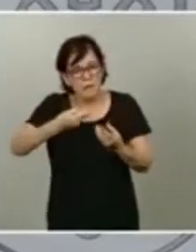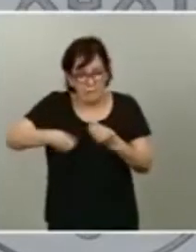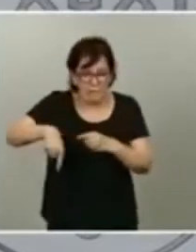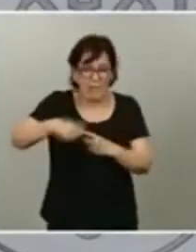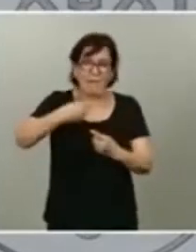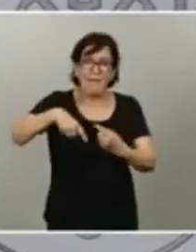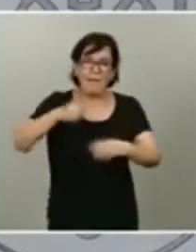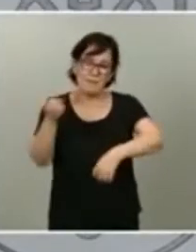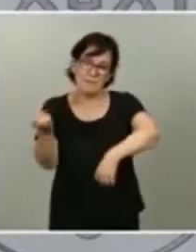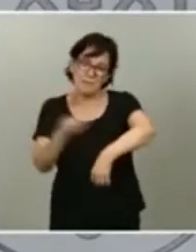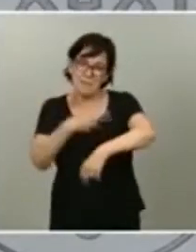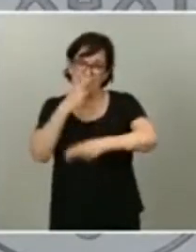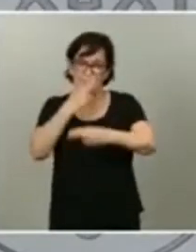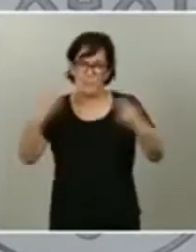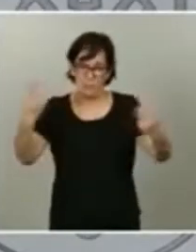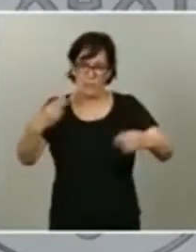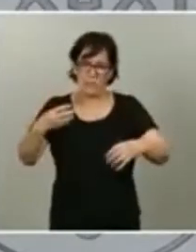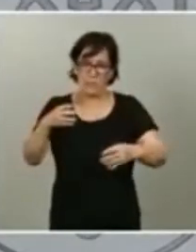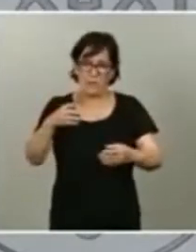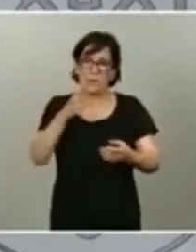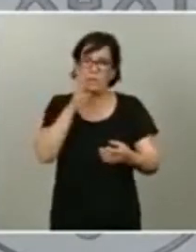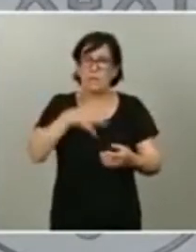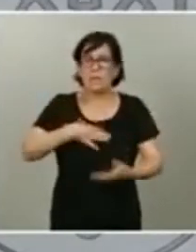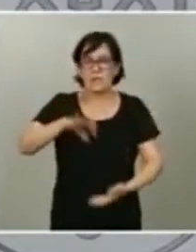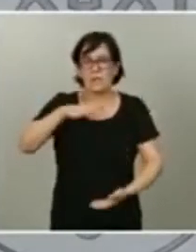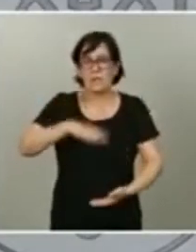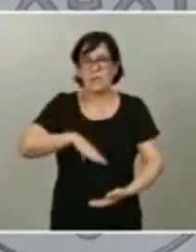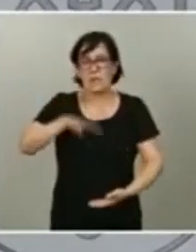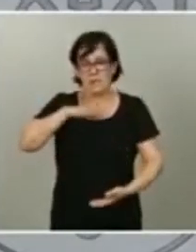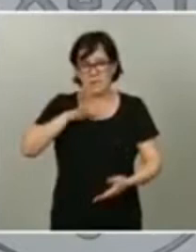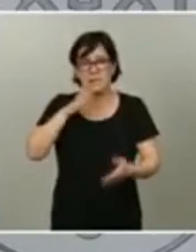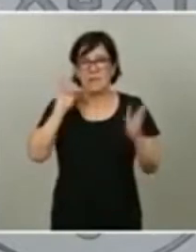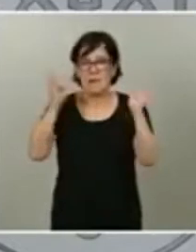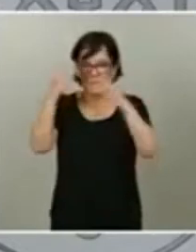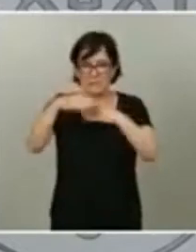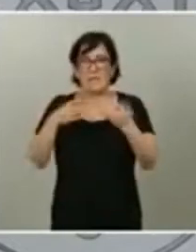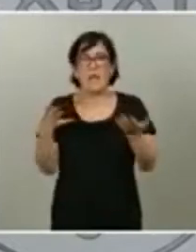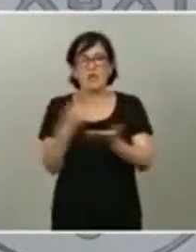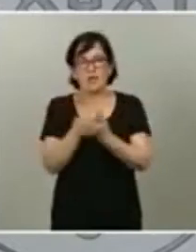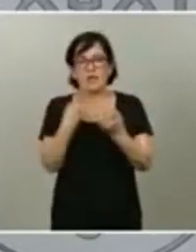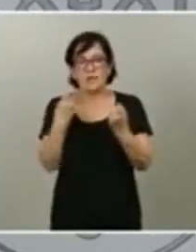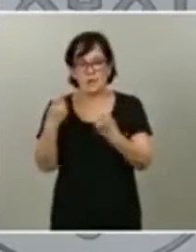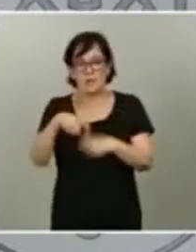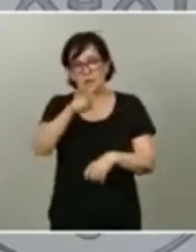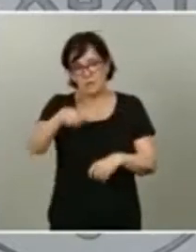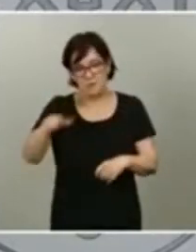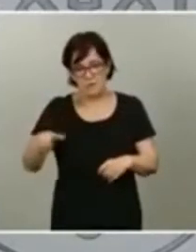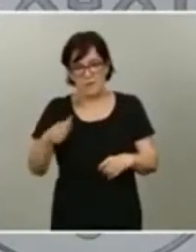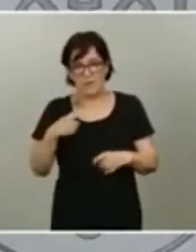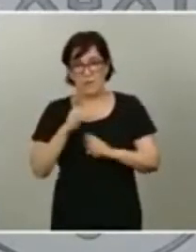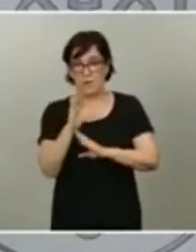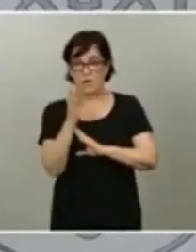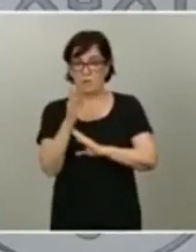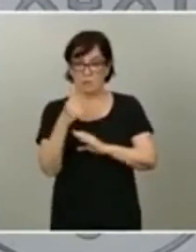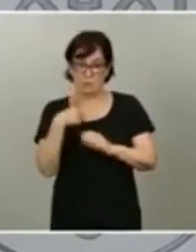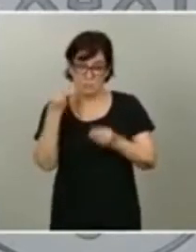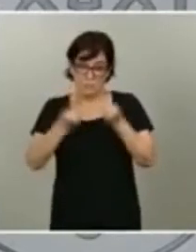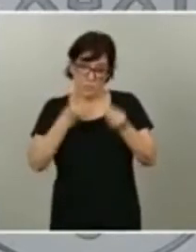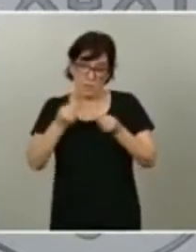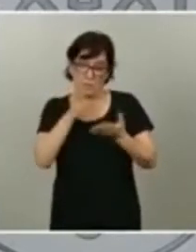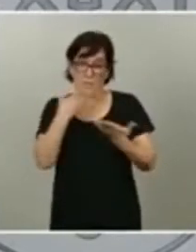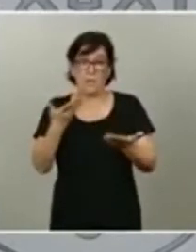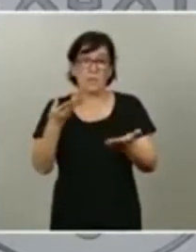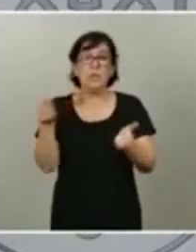puedan tener capacidad de atender a todas las necesidades que los ciudadanos nos plantean, incluidas también las